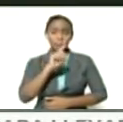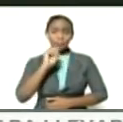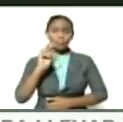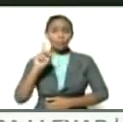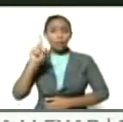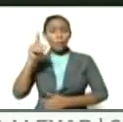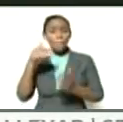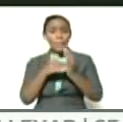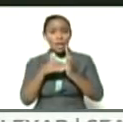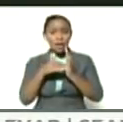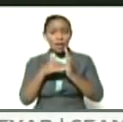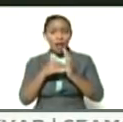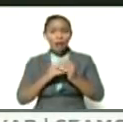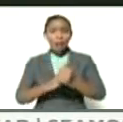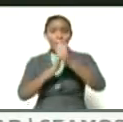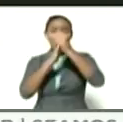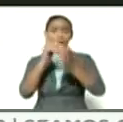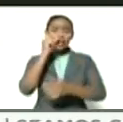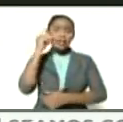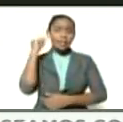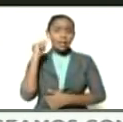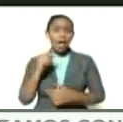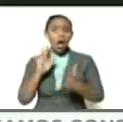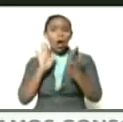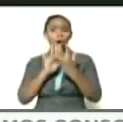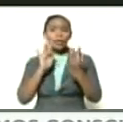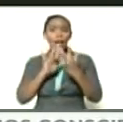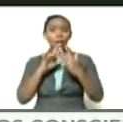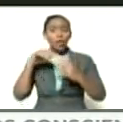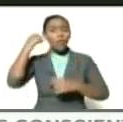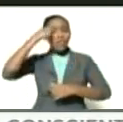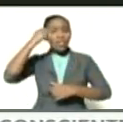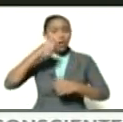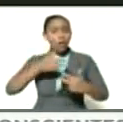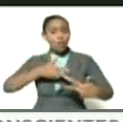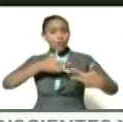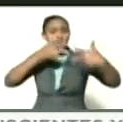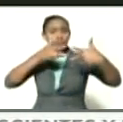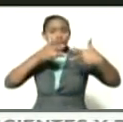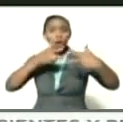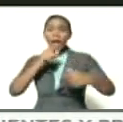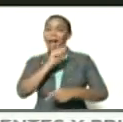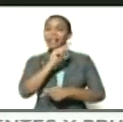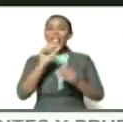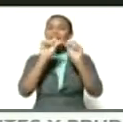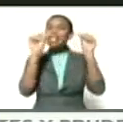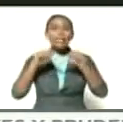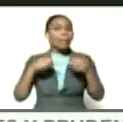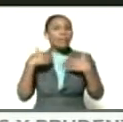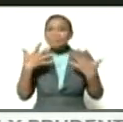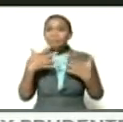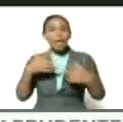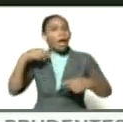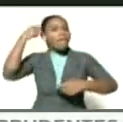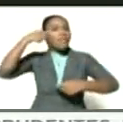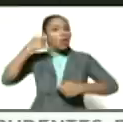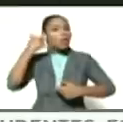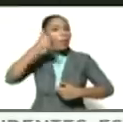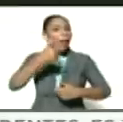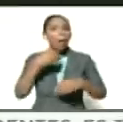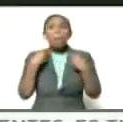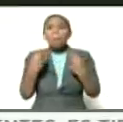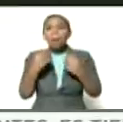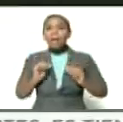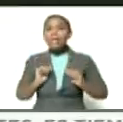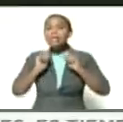líderes y lideresas se están conectando por las redes sociales, por este sistema de videoconferencia, para